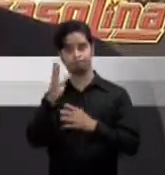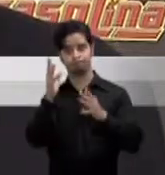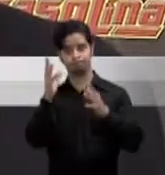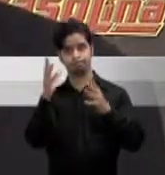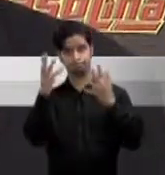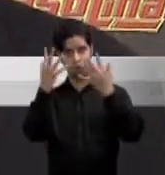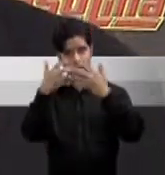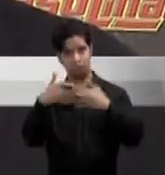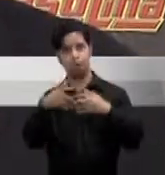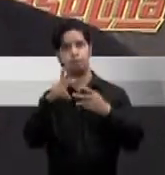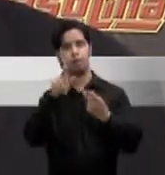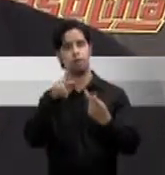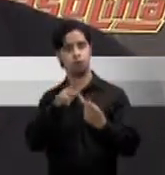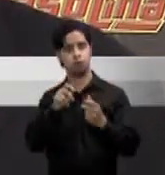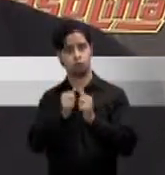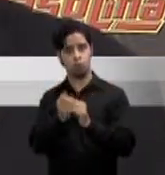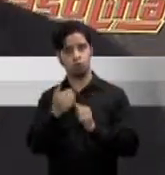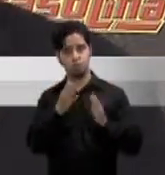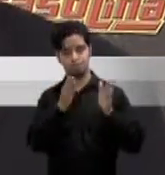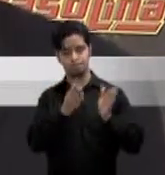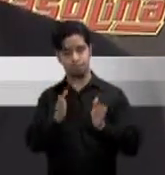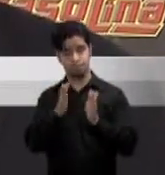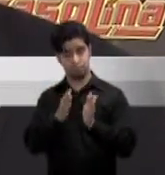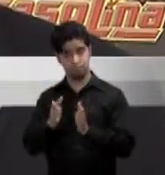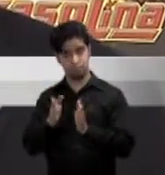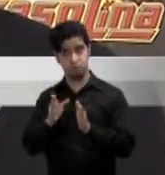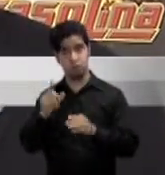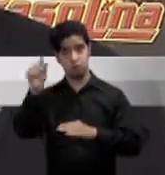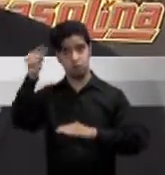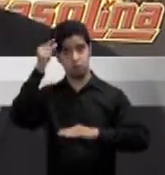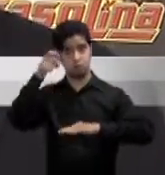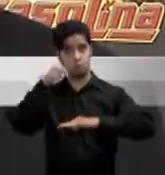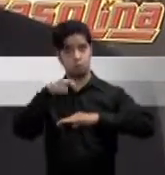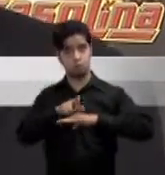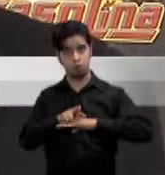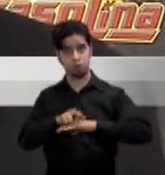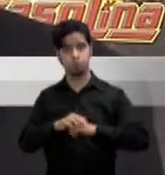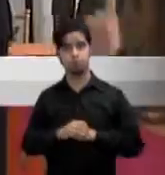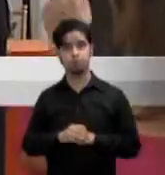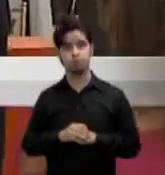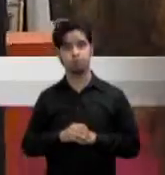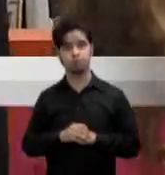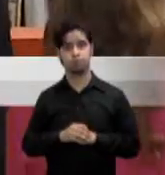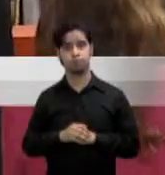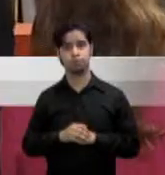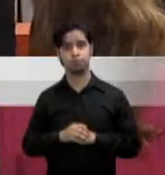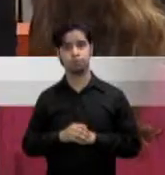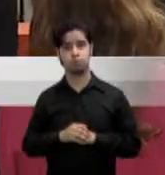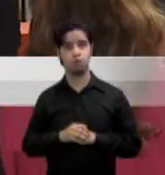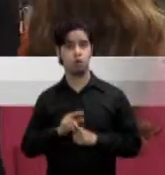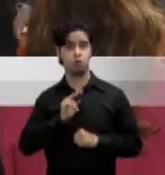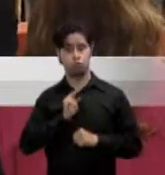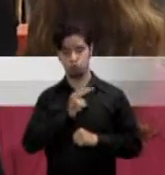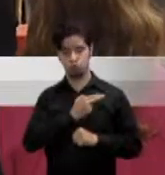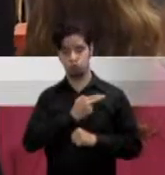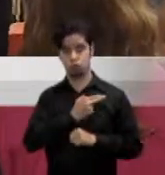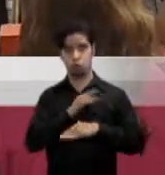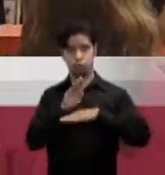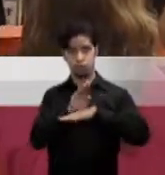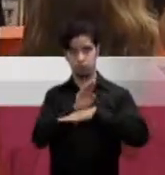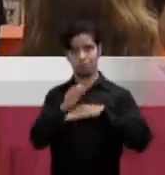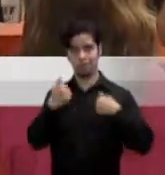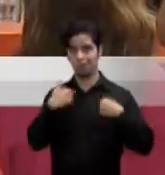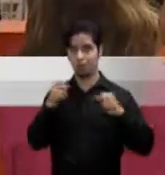la política pública y estrategia del gobierno de puerto rico que es que nuestros empresarios tengan la